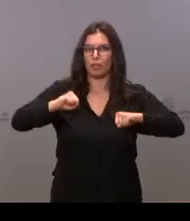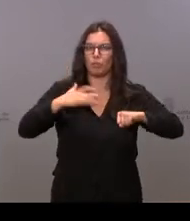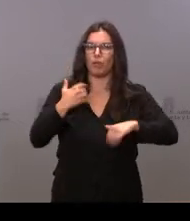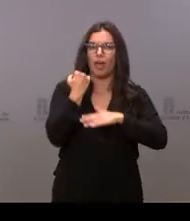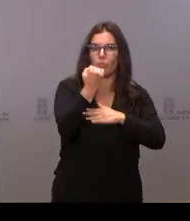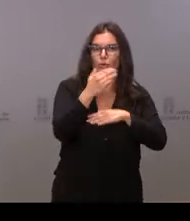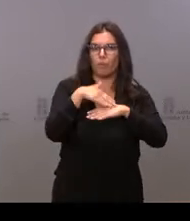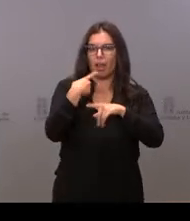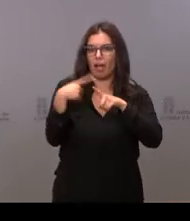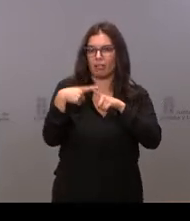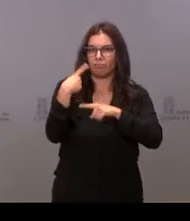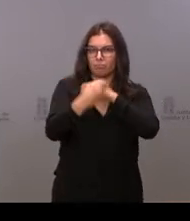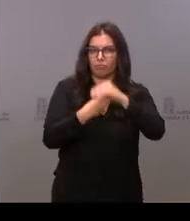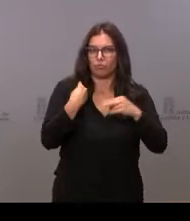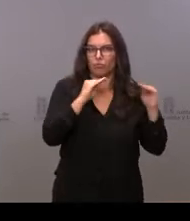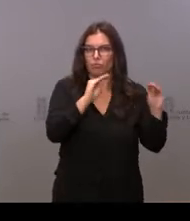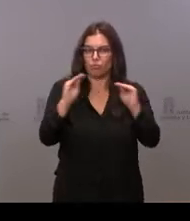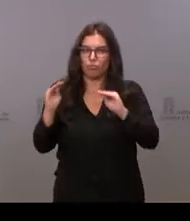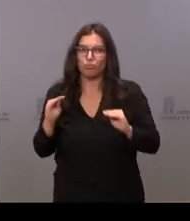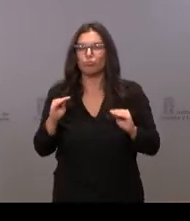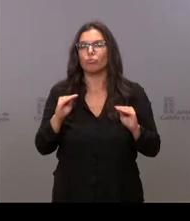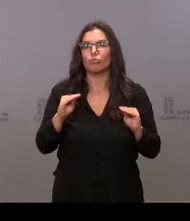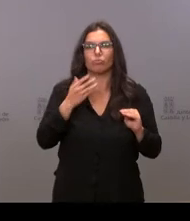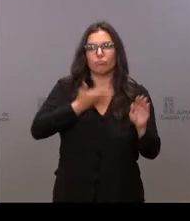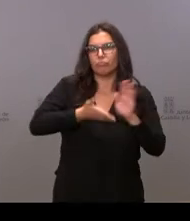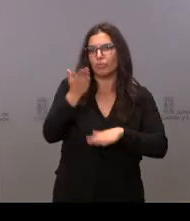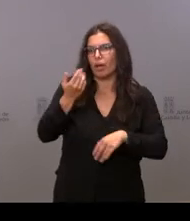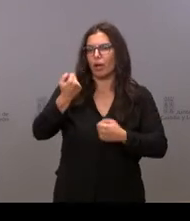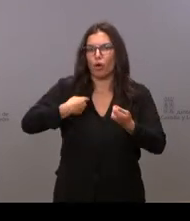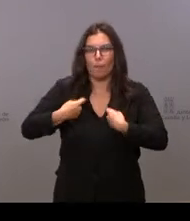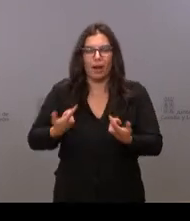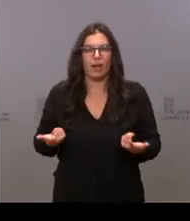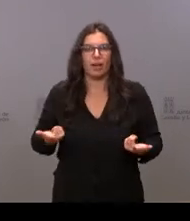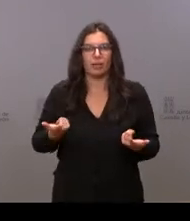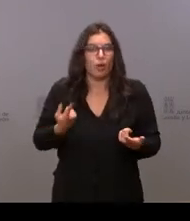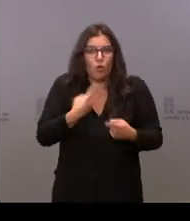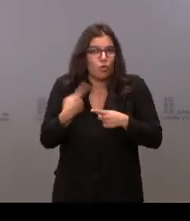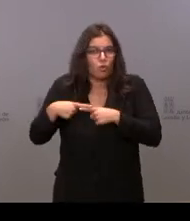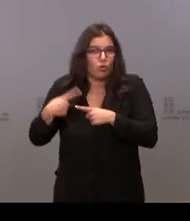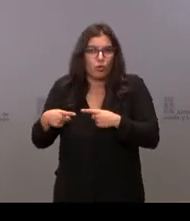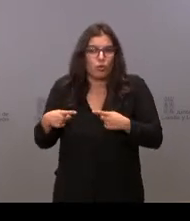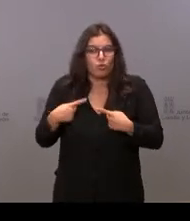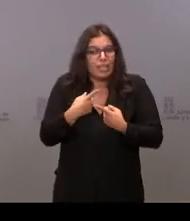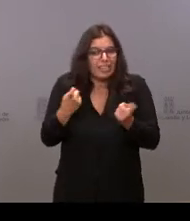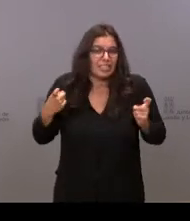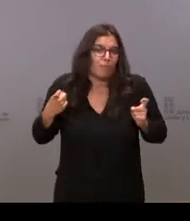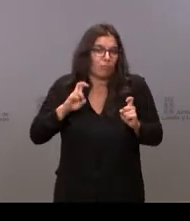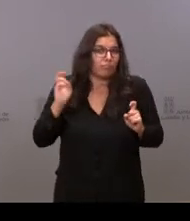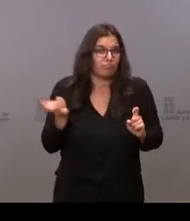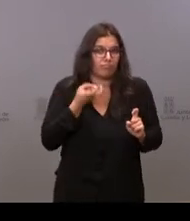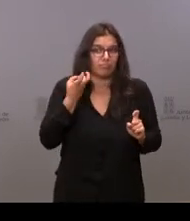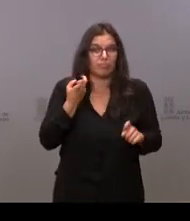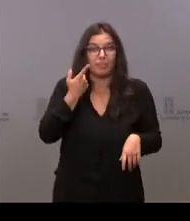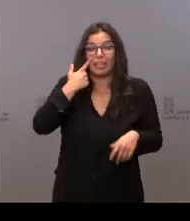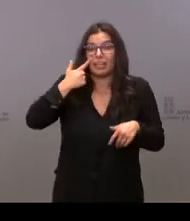hacer sus cosas y no salir a comprar y todas las cosas que necesitamos. A